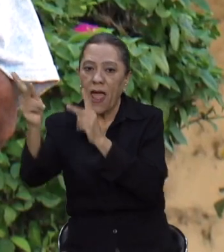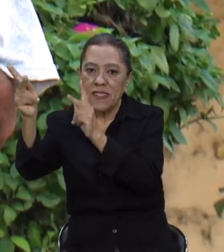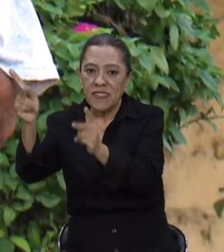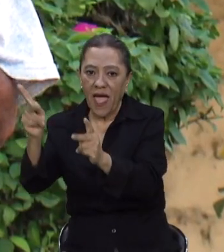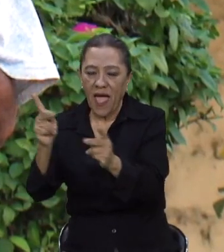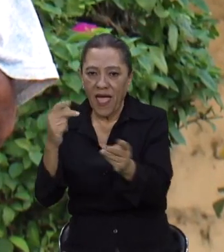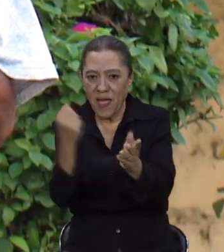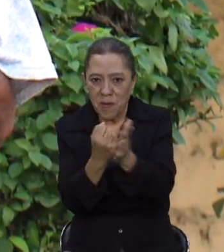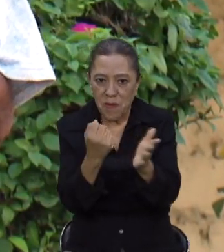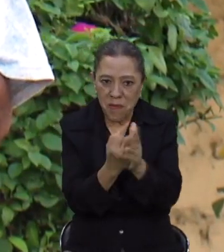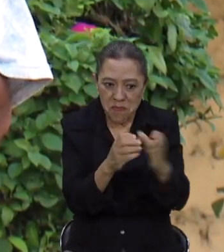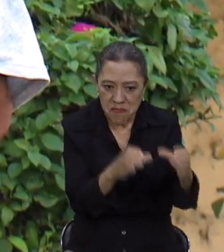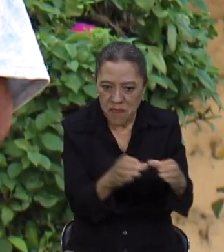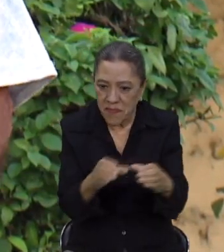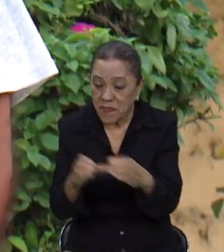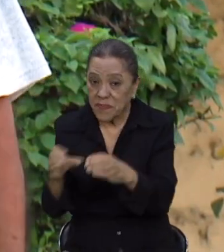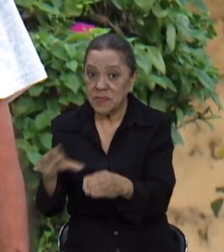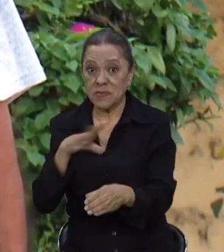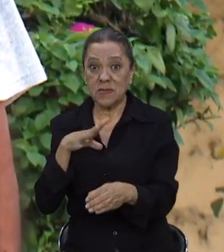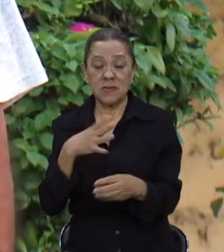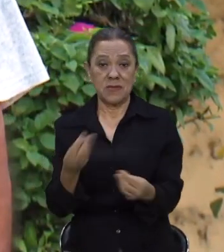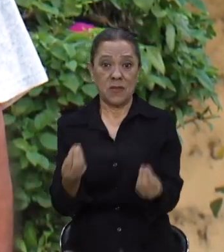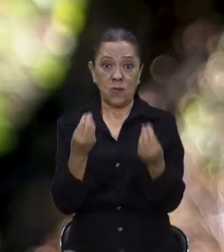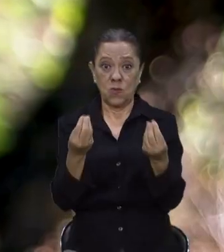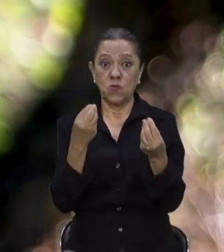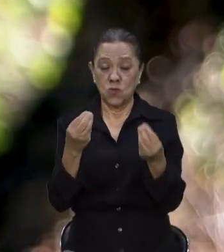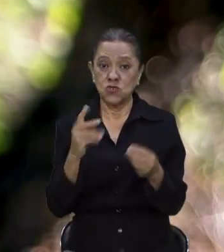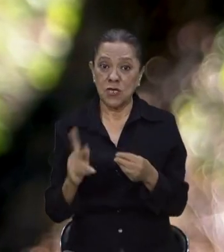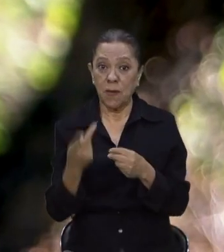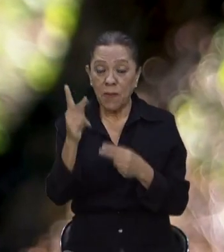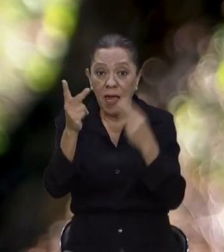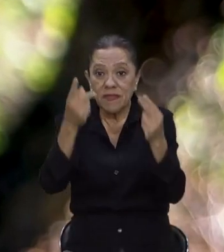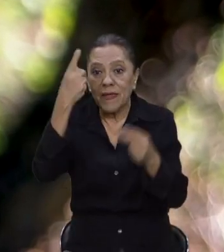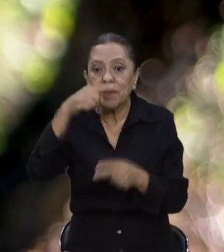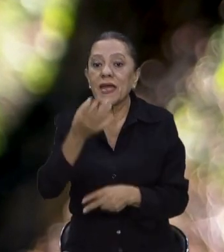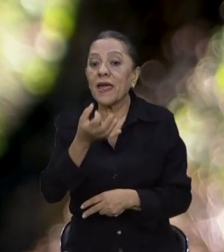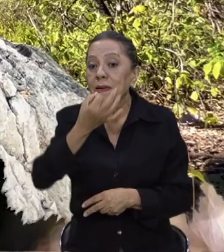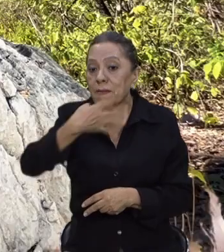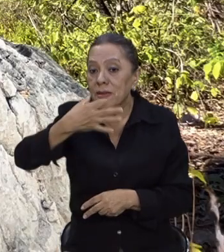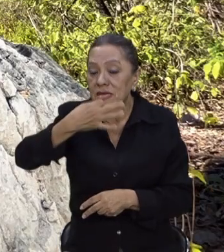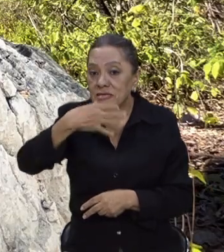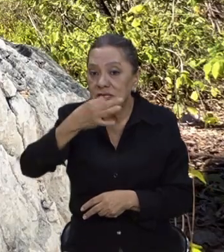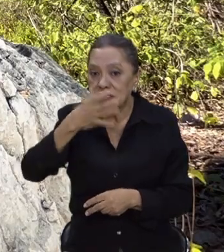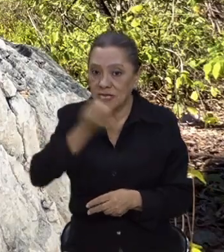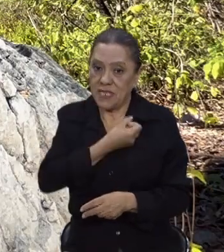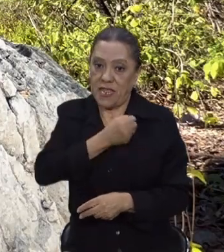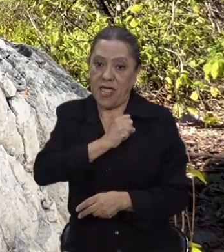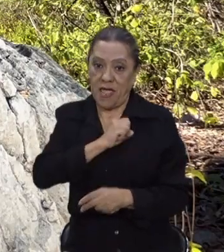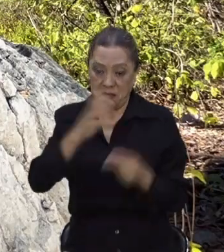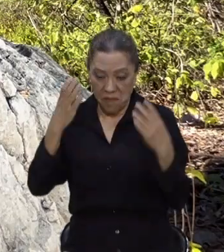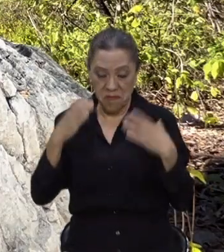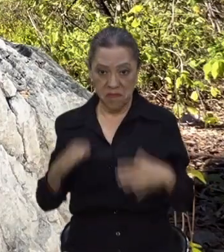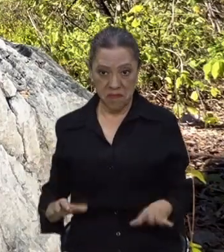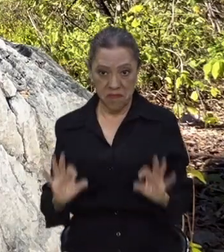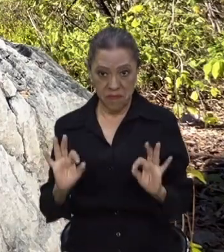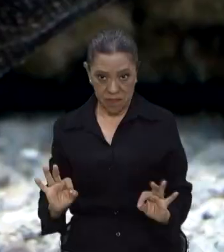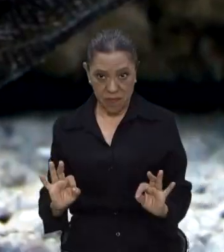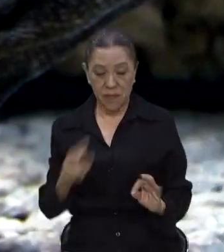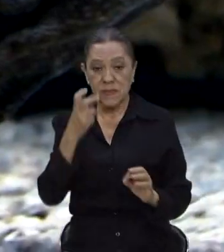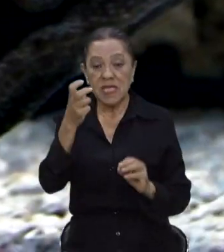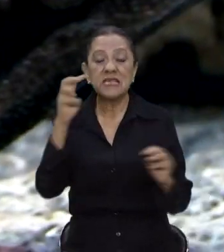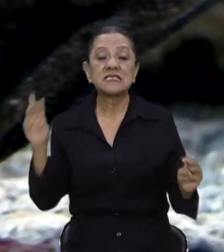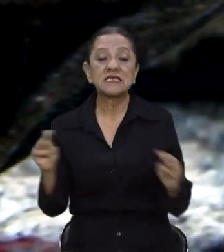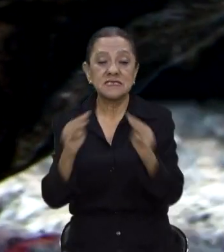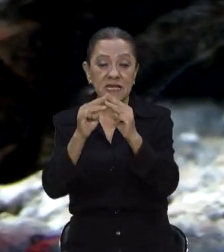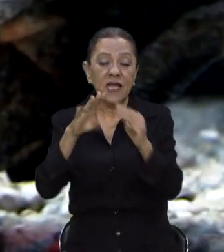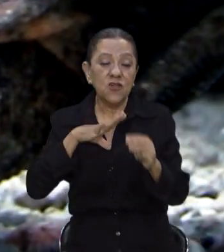ahí, hay muchas plantas medicinales. Aquí en el cerro de la tortuga tenemos